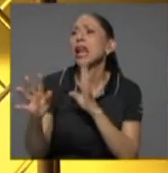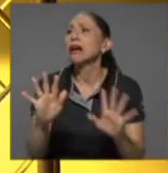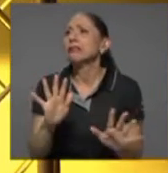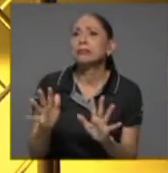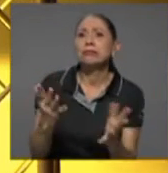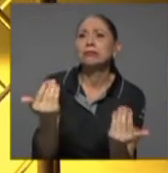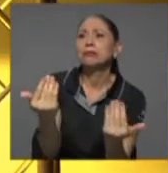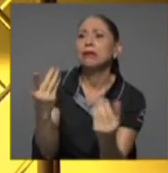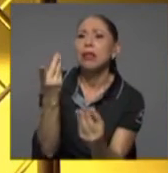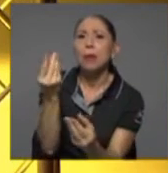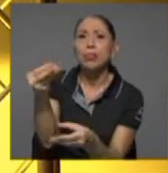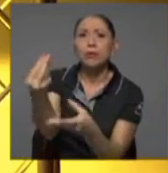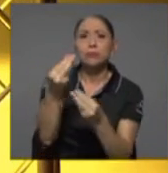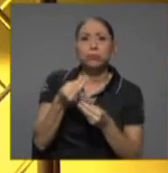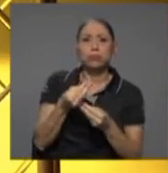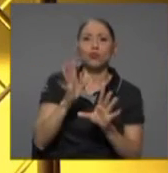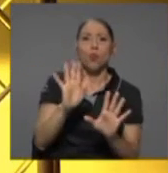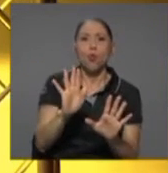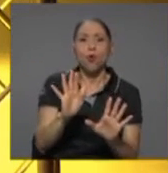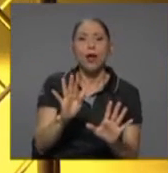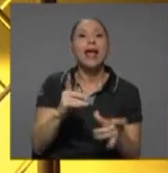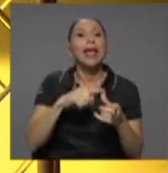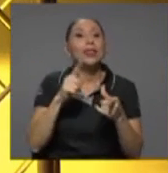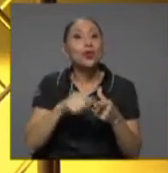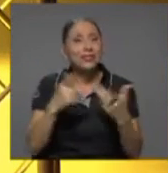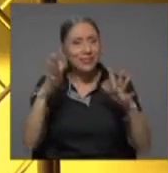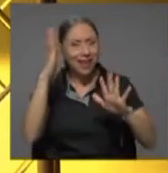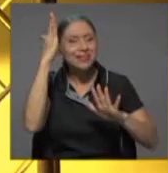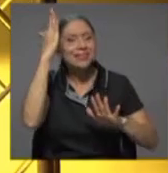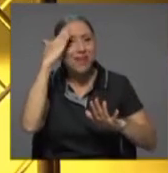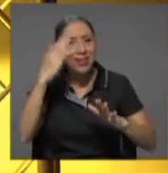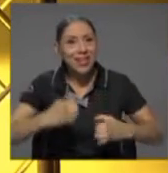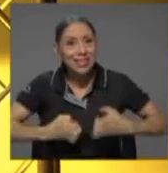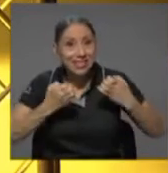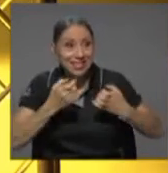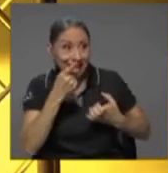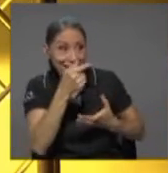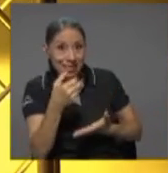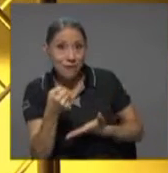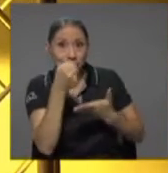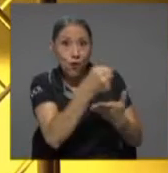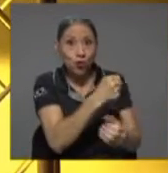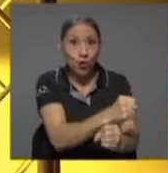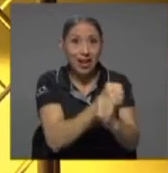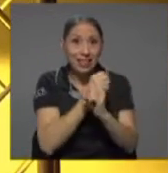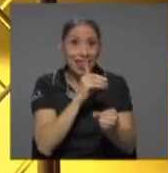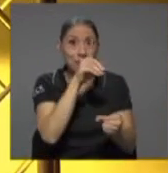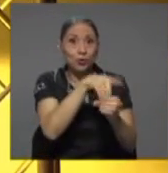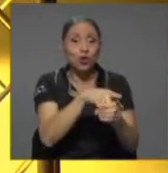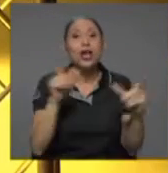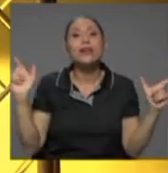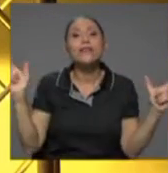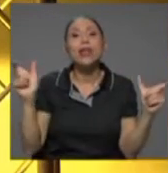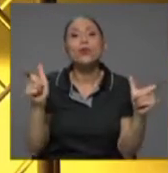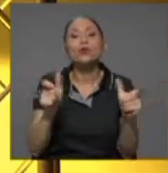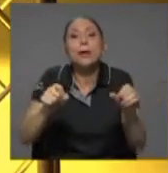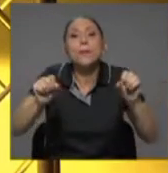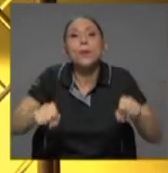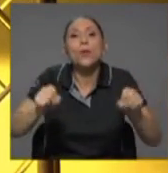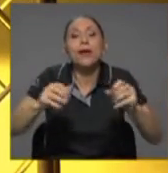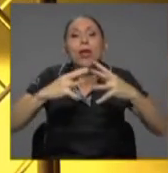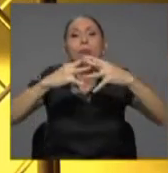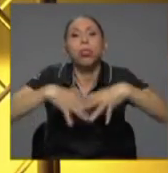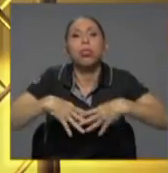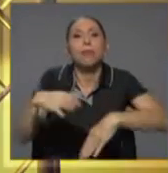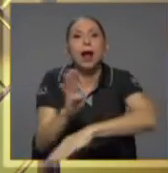los depósitos en carrera. Entonces, la mera existencia de un fondo de garantía de depósitos reduce la probabilidad de que se dé una crisis bancaria. Me explico, don Juan